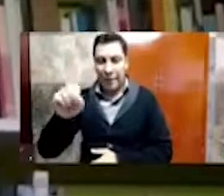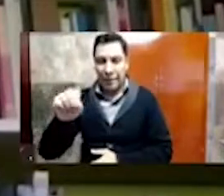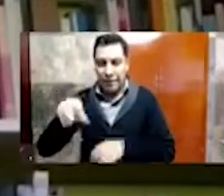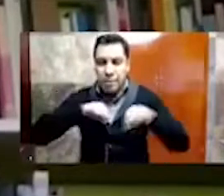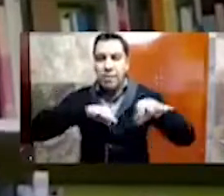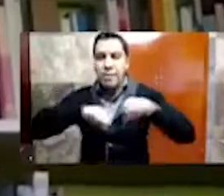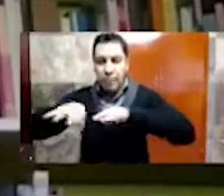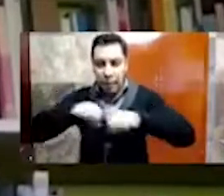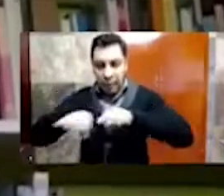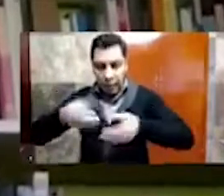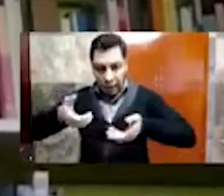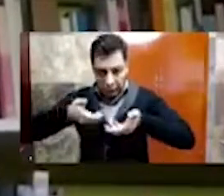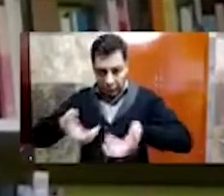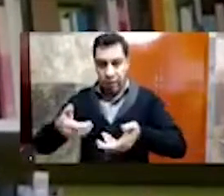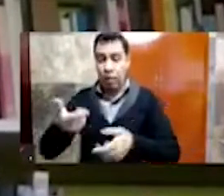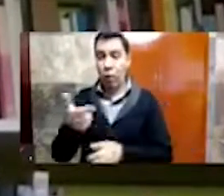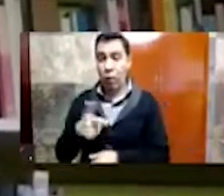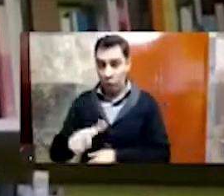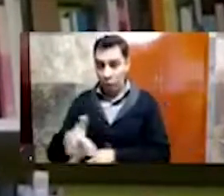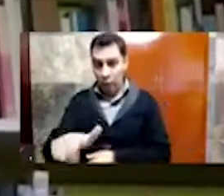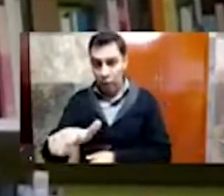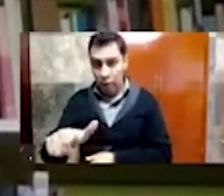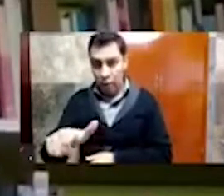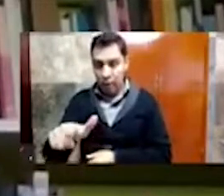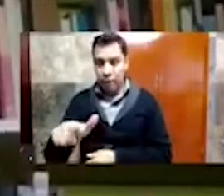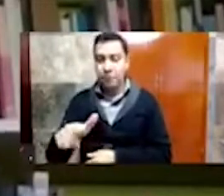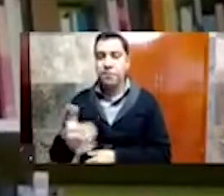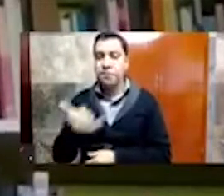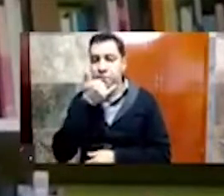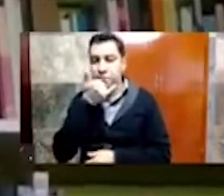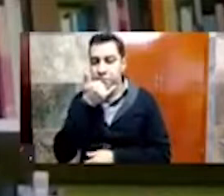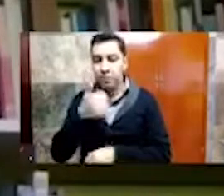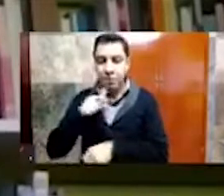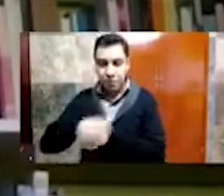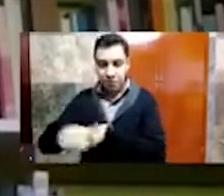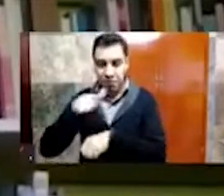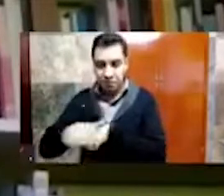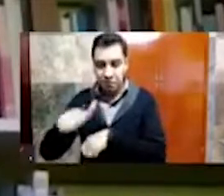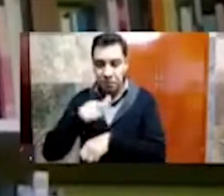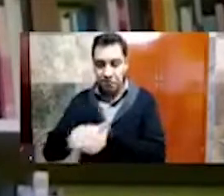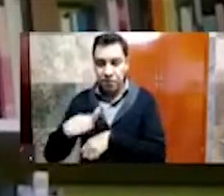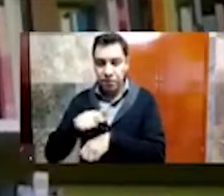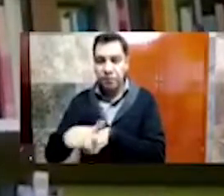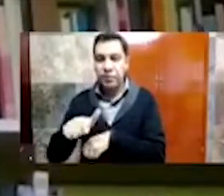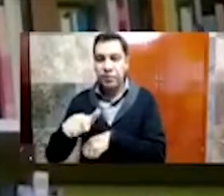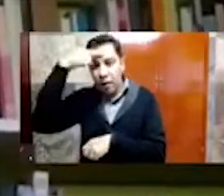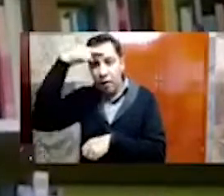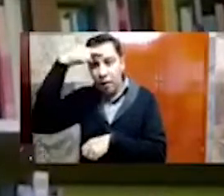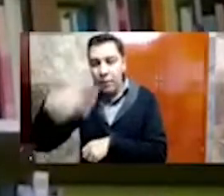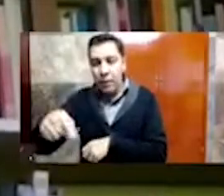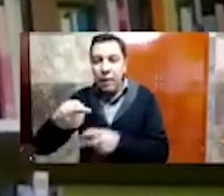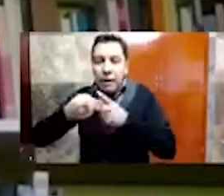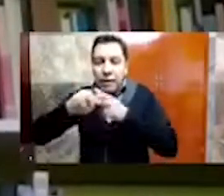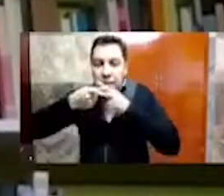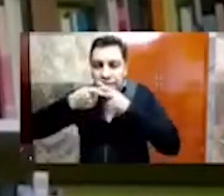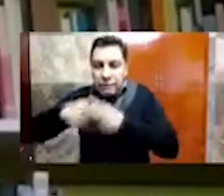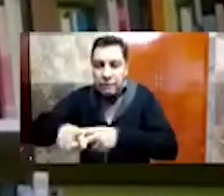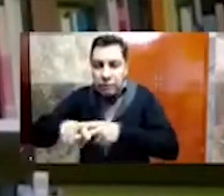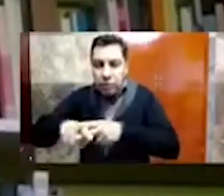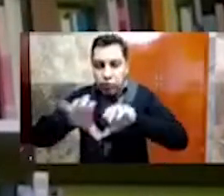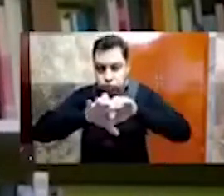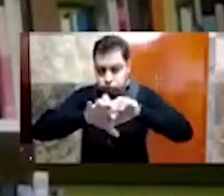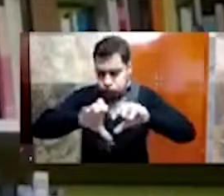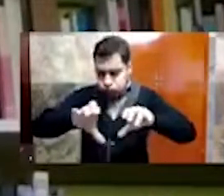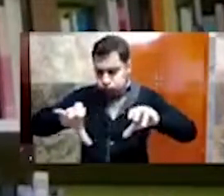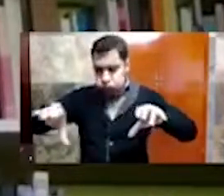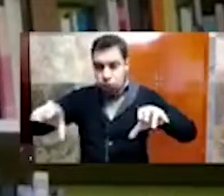cuando se lleva a cabo la excavación de una zanja para la introducción de un drenaje a lo largo de toda esta calle